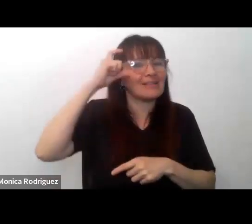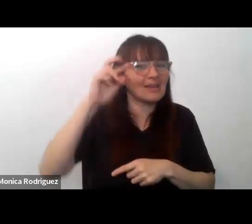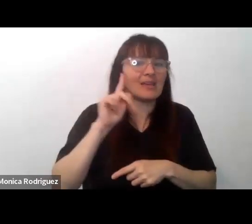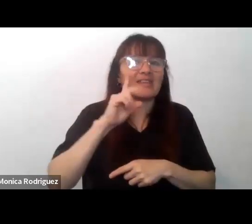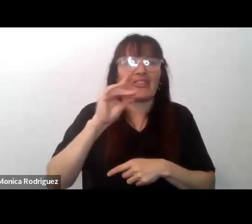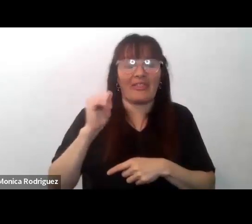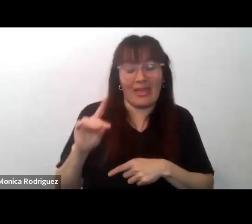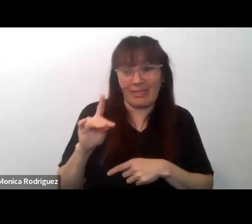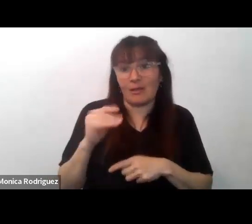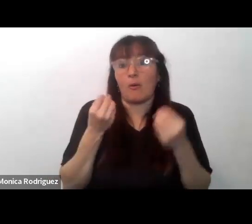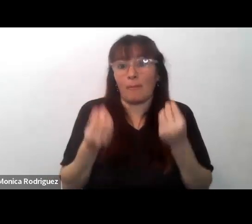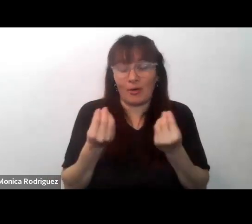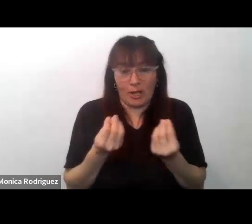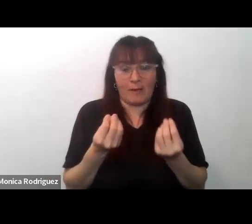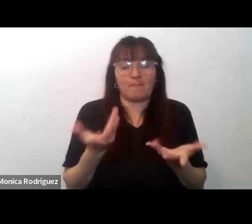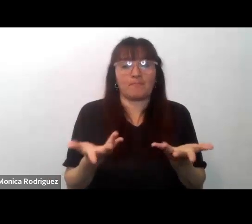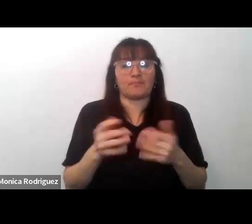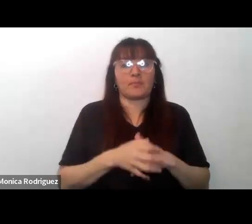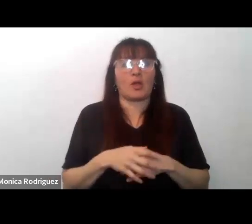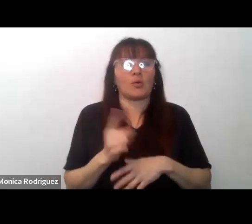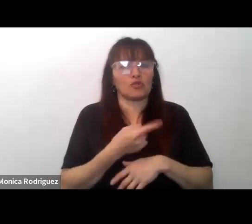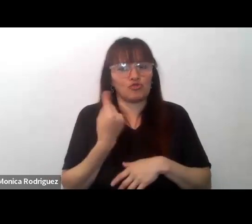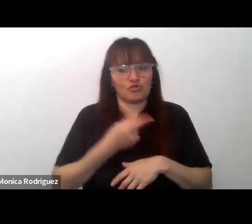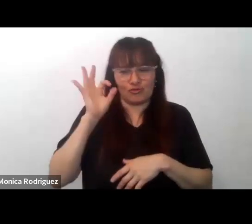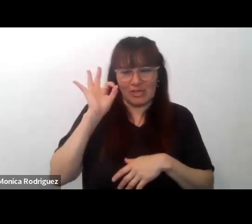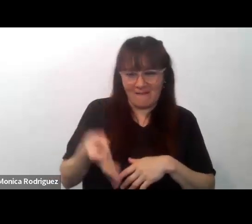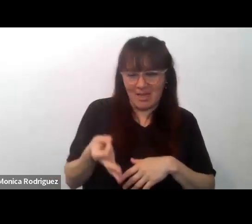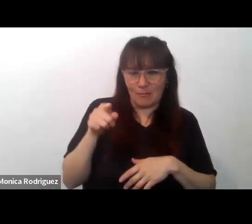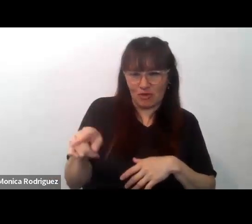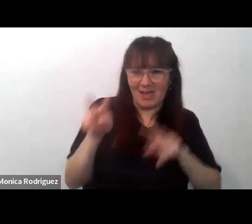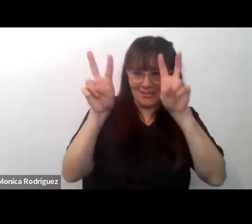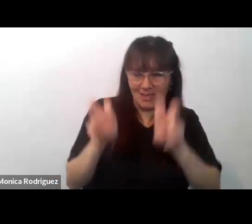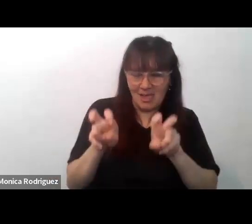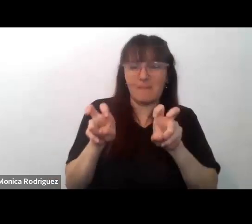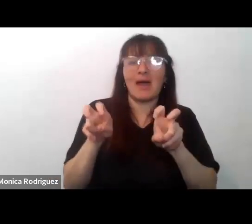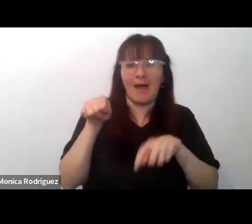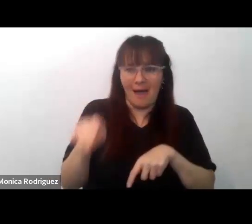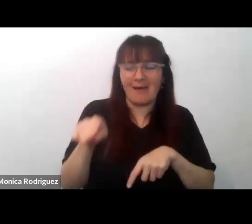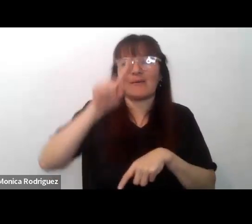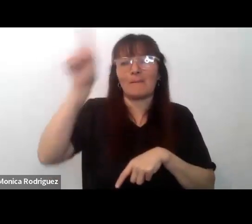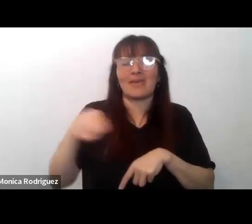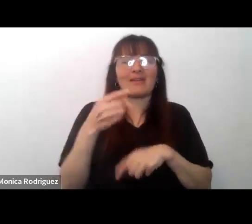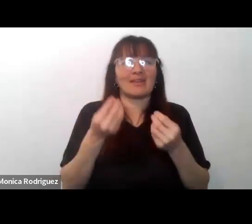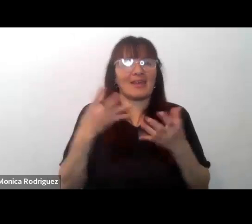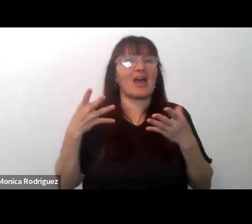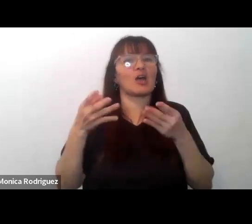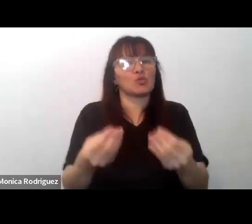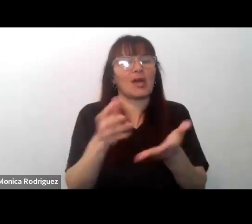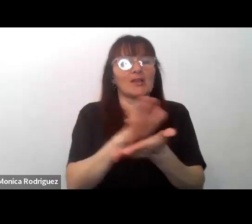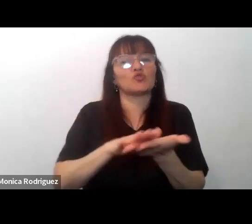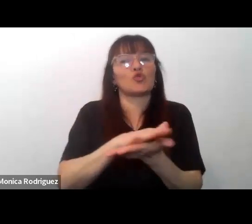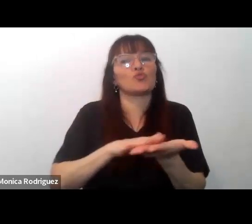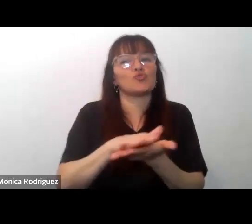cuando hemos tomado en consideración estas dos dimensiones de nuestra existencia eso nos ayuda a resolver